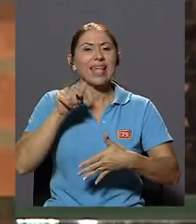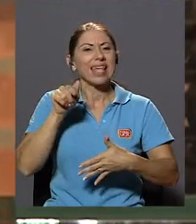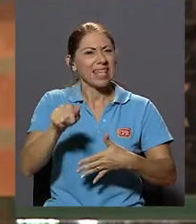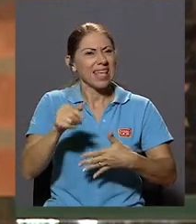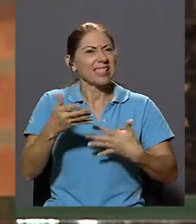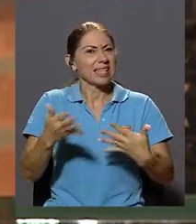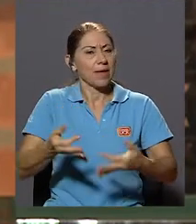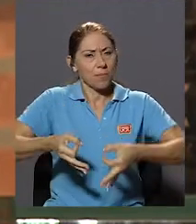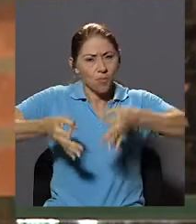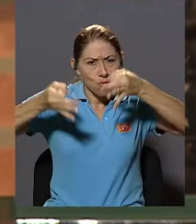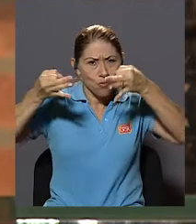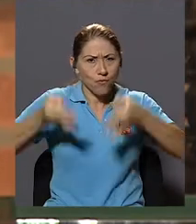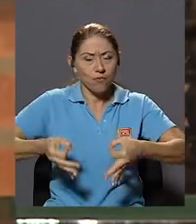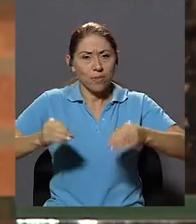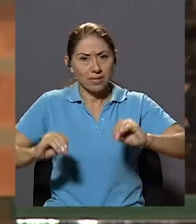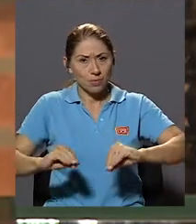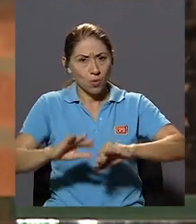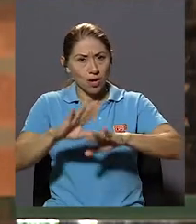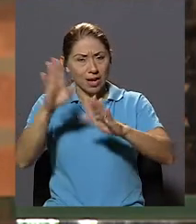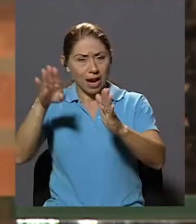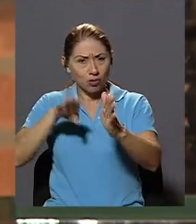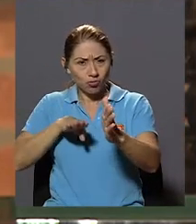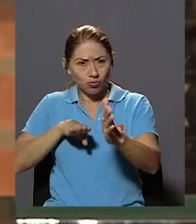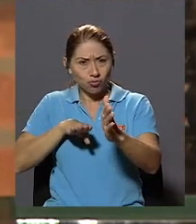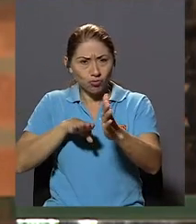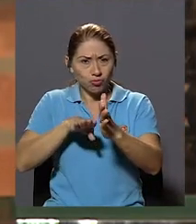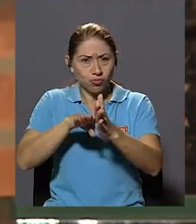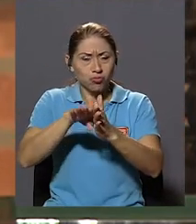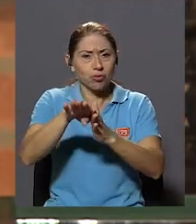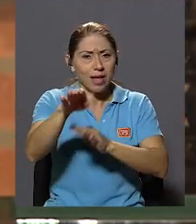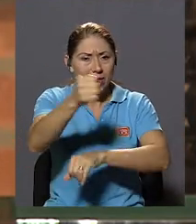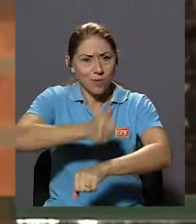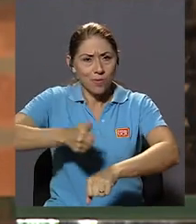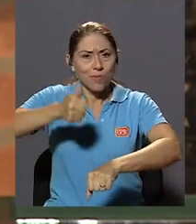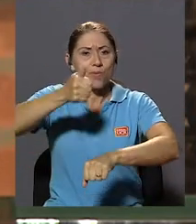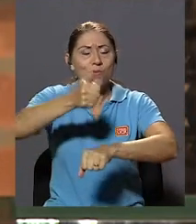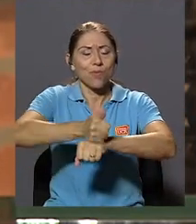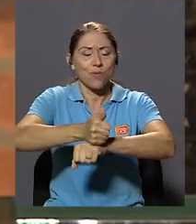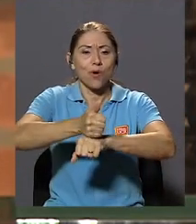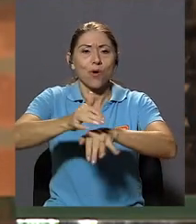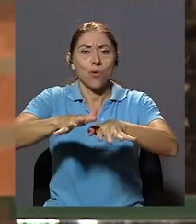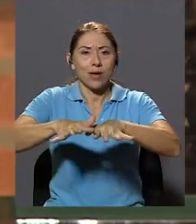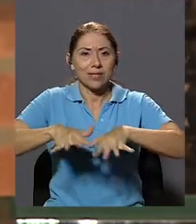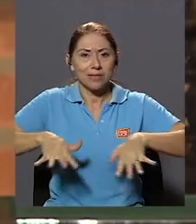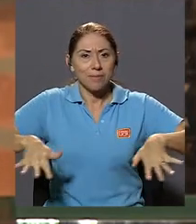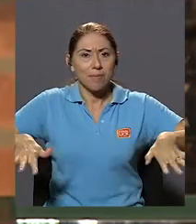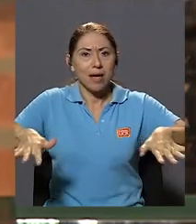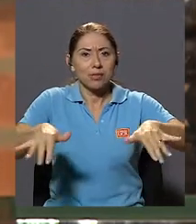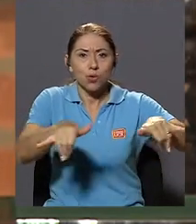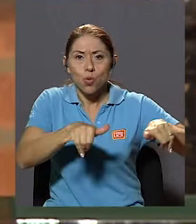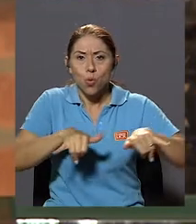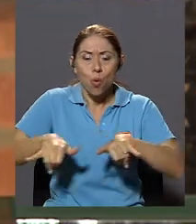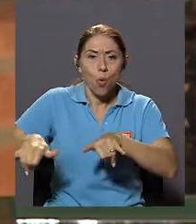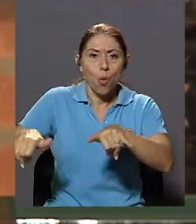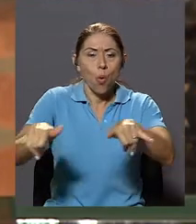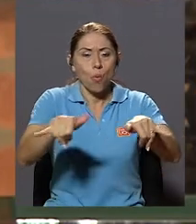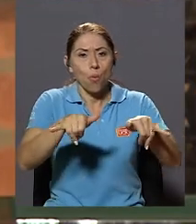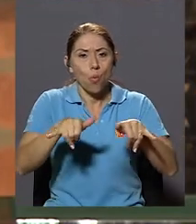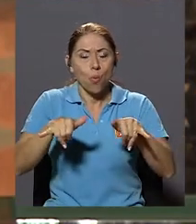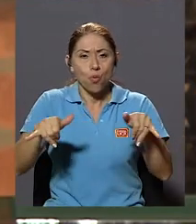Muy firmes Y muy claros Hacia la constitución De un espacio Común